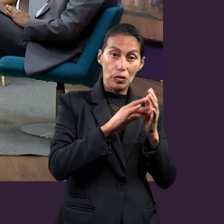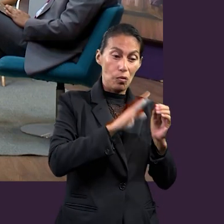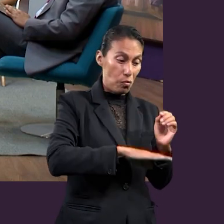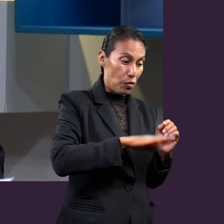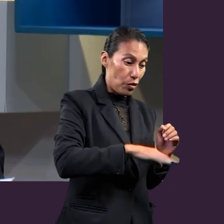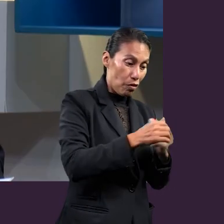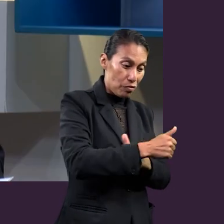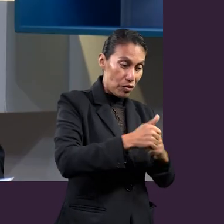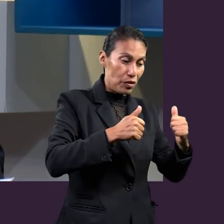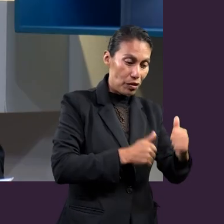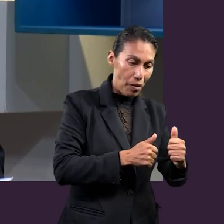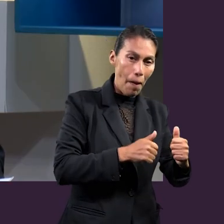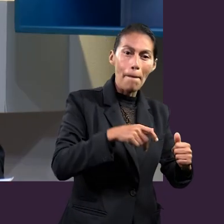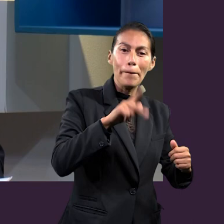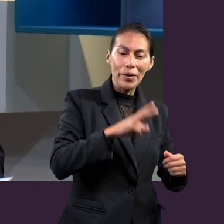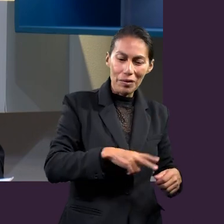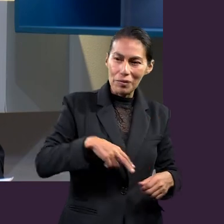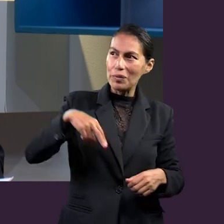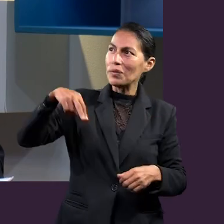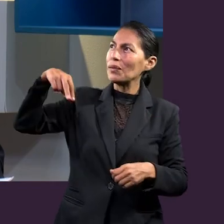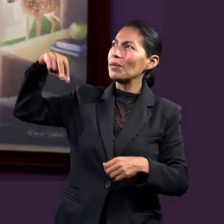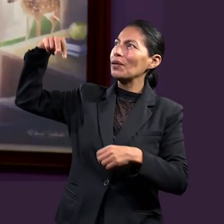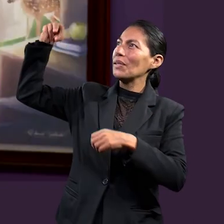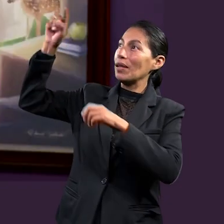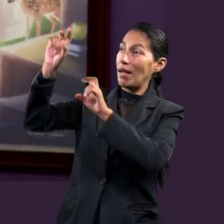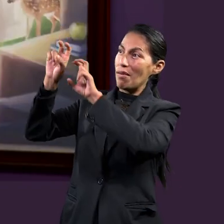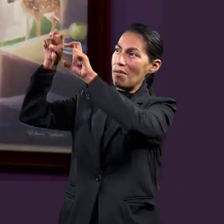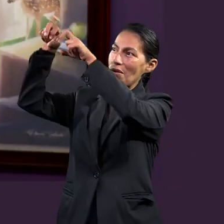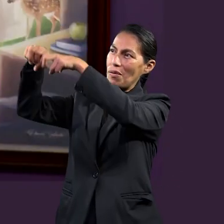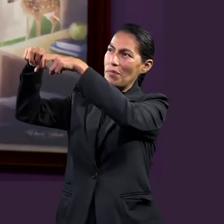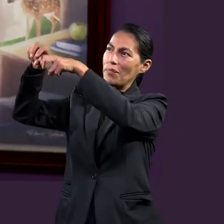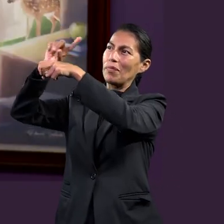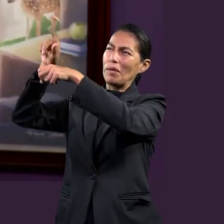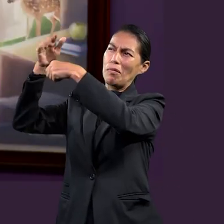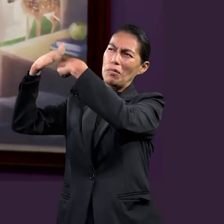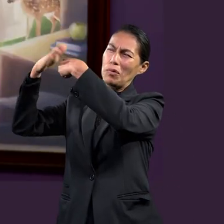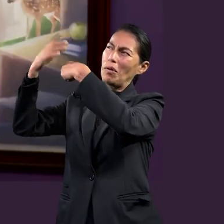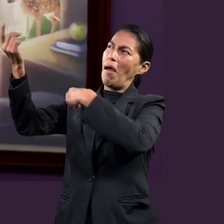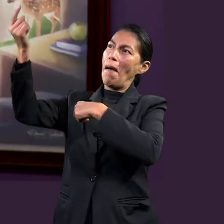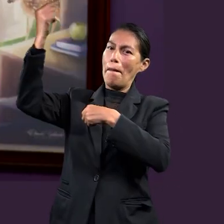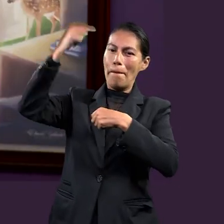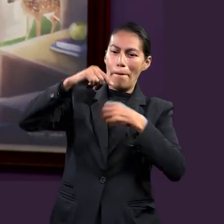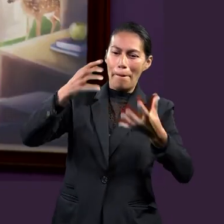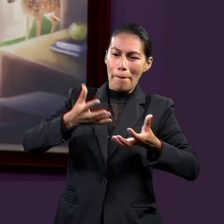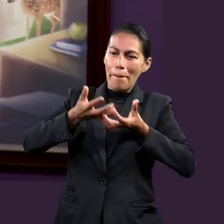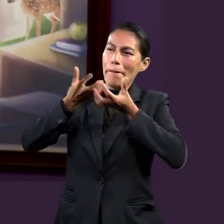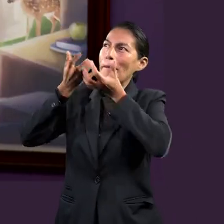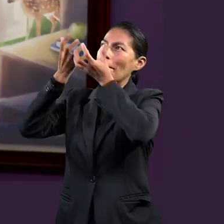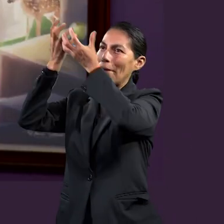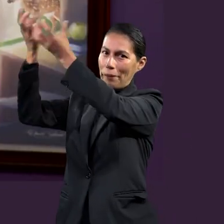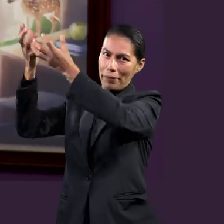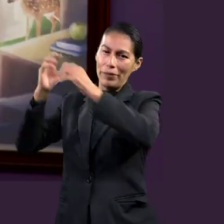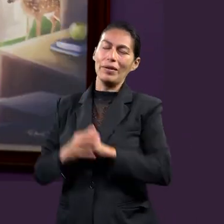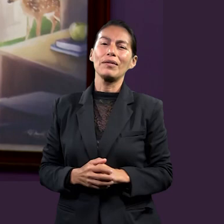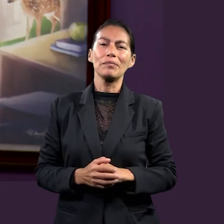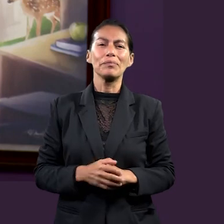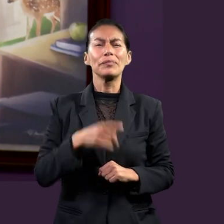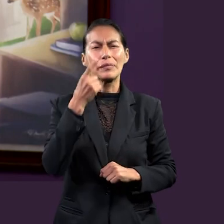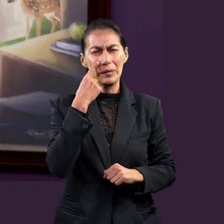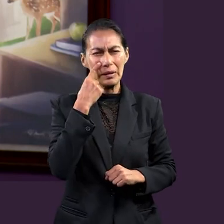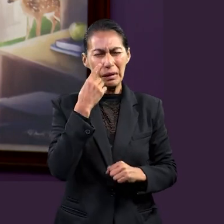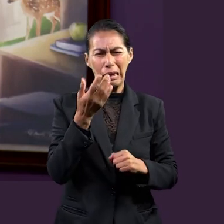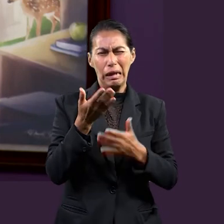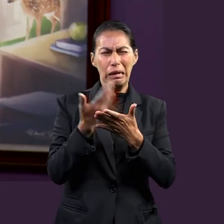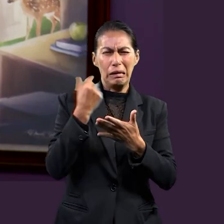en saber que la salvación vino cuando Cristo murió, pero sobre todo ascendió y se entronó en el cielo para seguir su